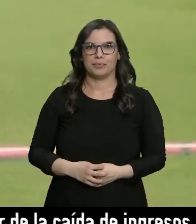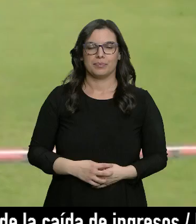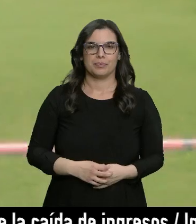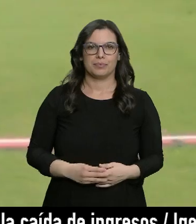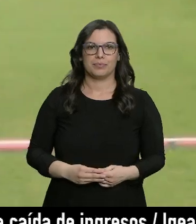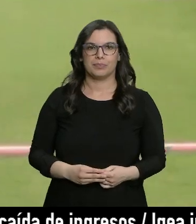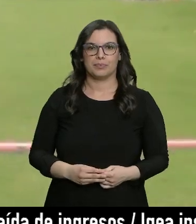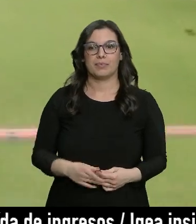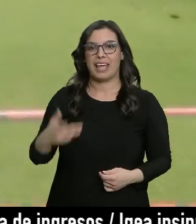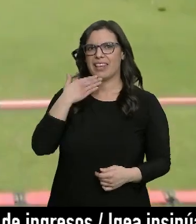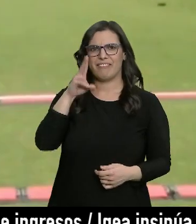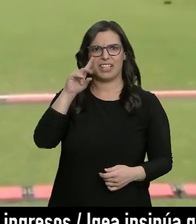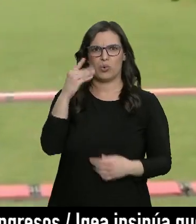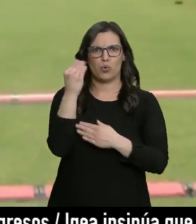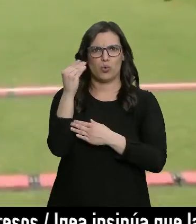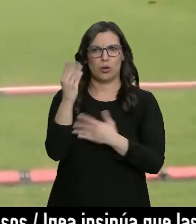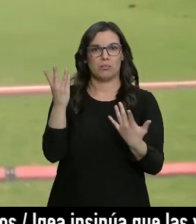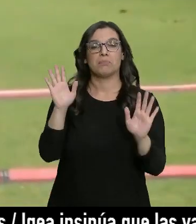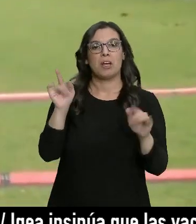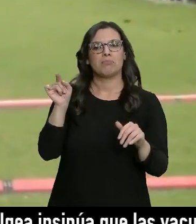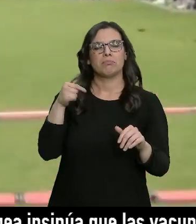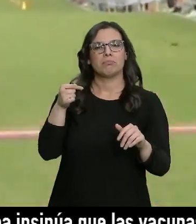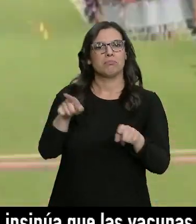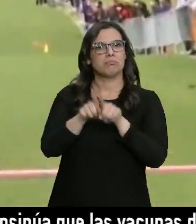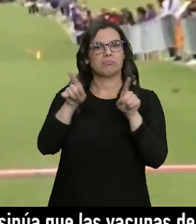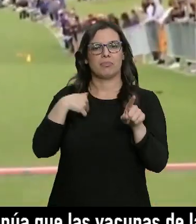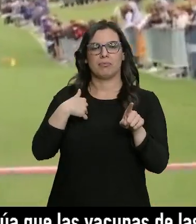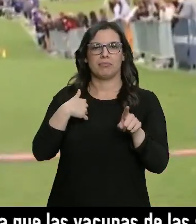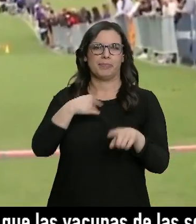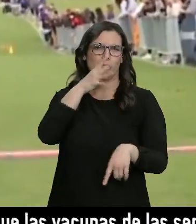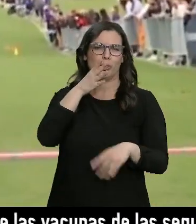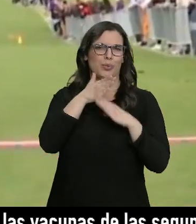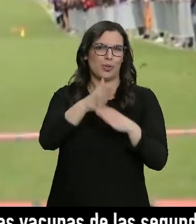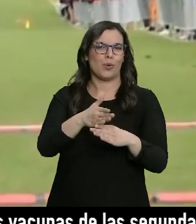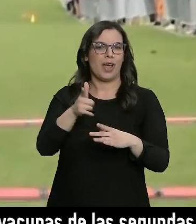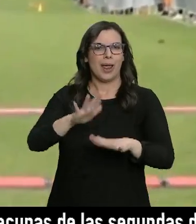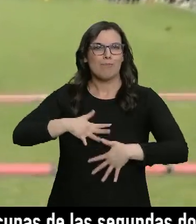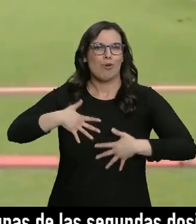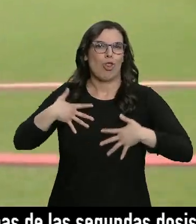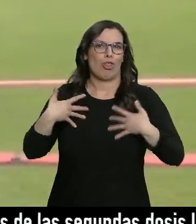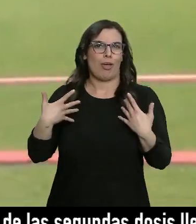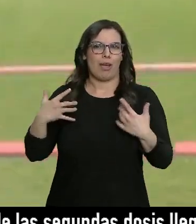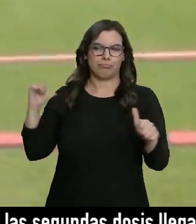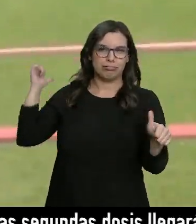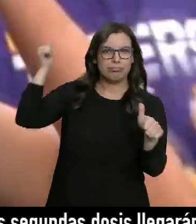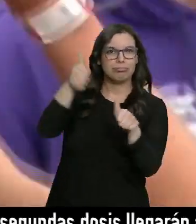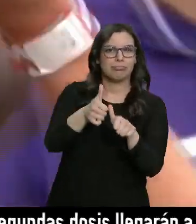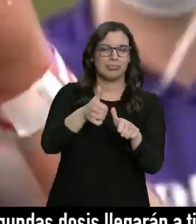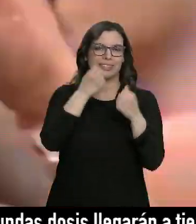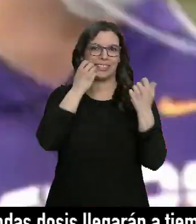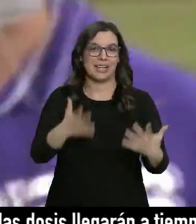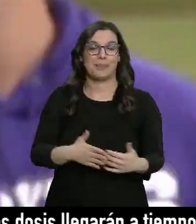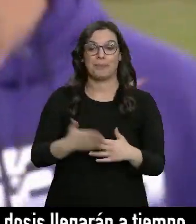Solo tiene 21 años pero a Mario García Romo le sobran los motivos para emocionarse con su trayectoria deportiva.